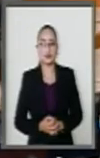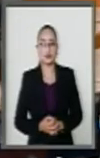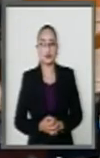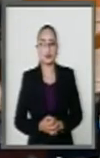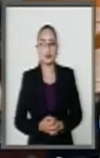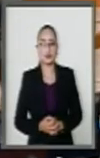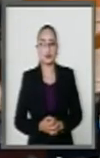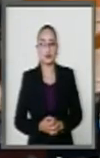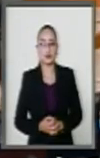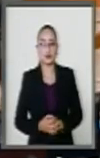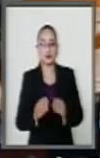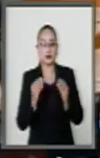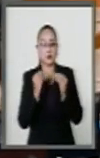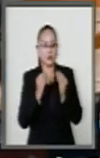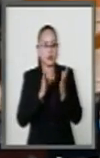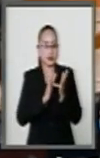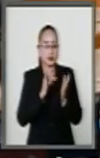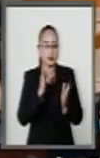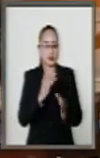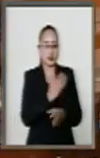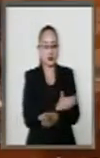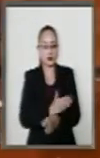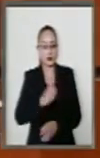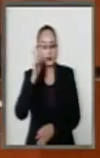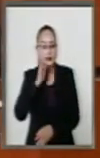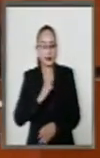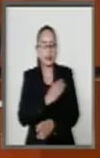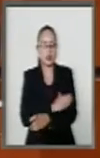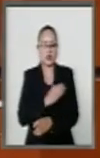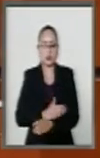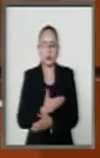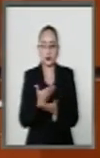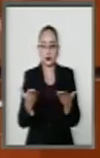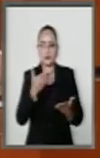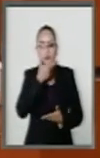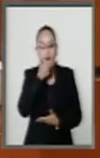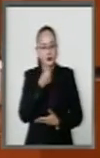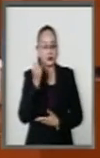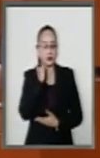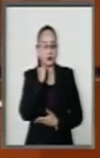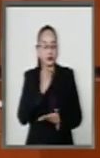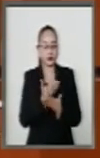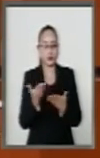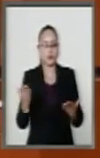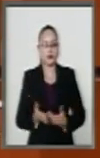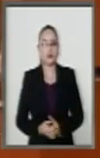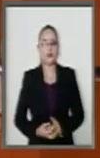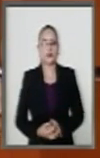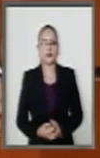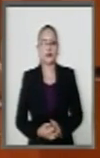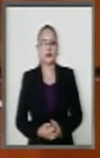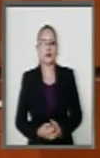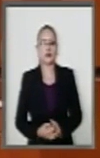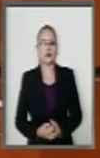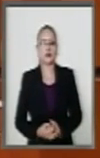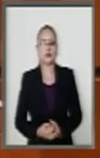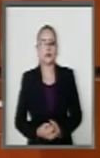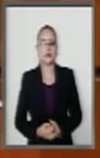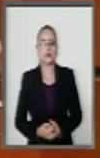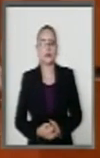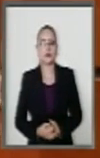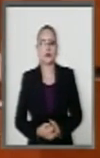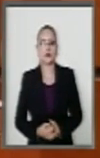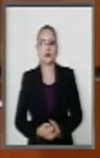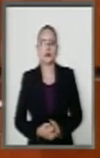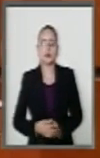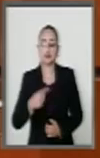Muchas gracias, compañeras y compañeros senadores. Primero, sin duda,